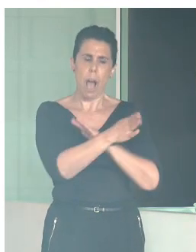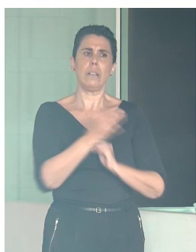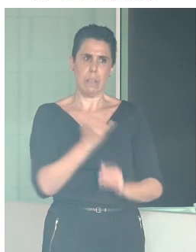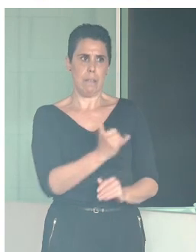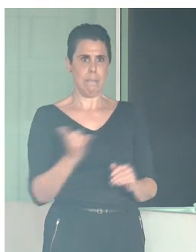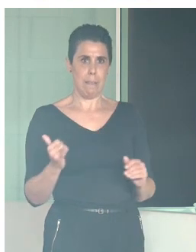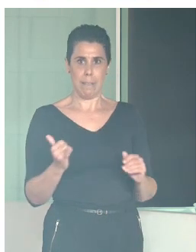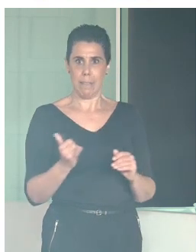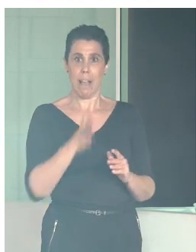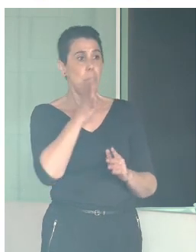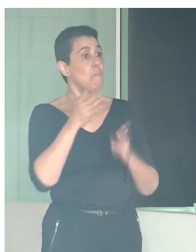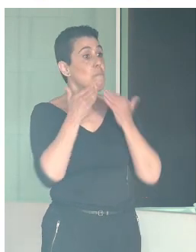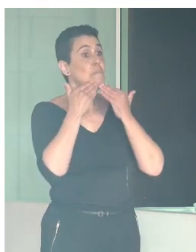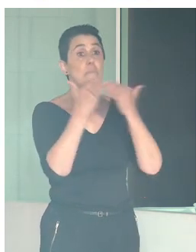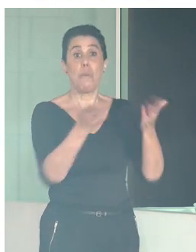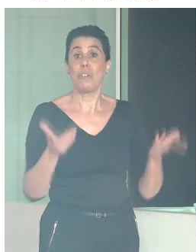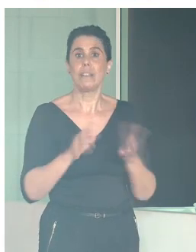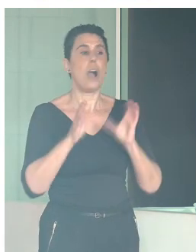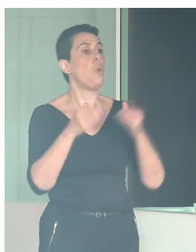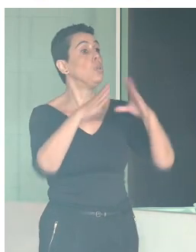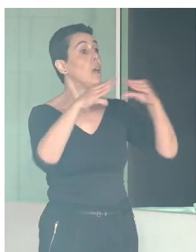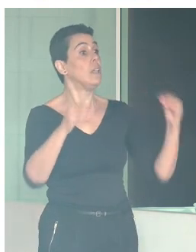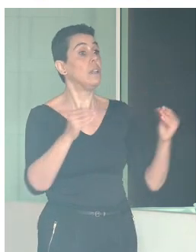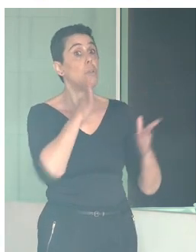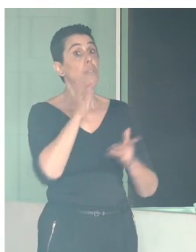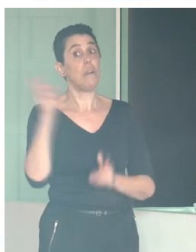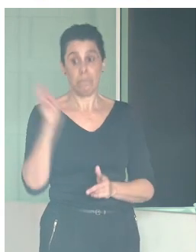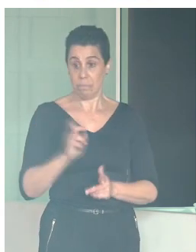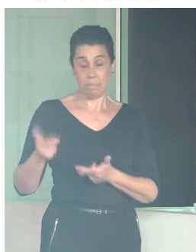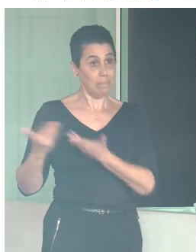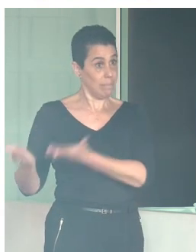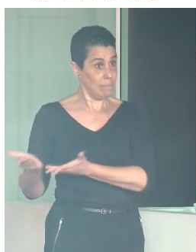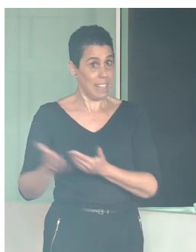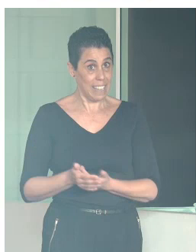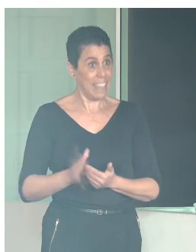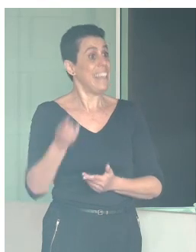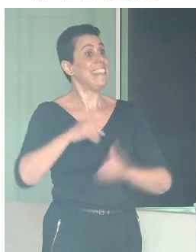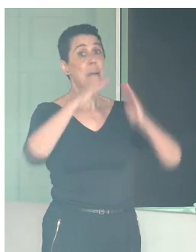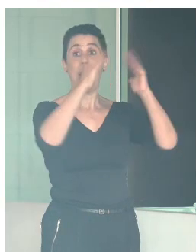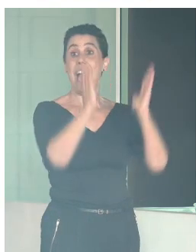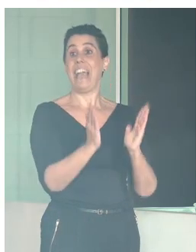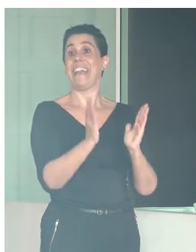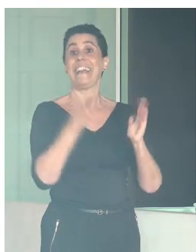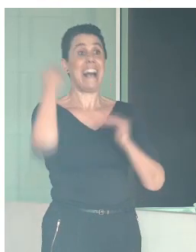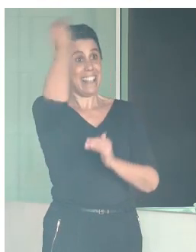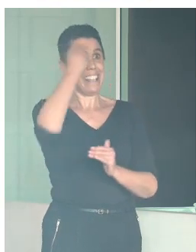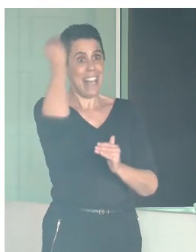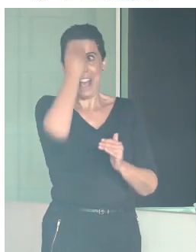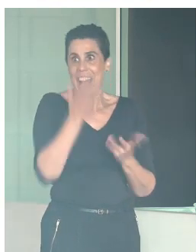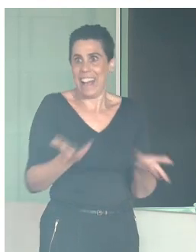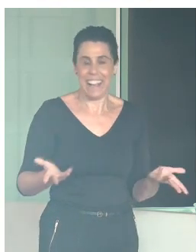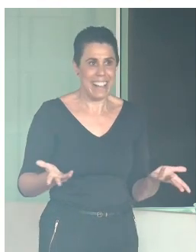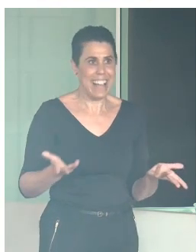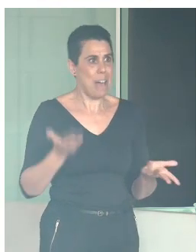Así que muchísimas gracias también a la Junta de Andalucía por estar aquí presente. Y a Casa Árabe, pues qué decir también, ya casi, como